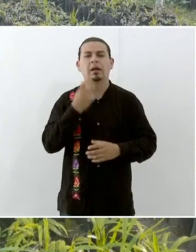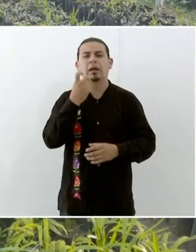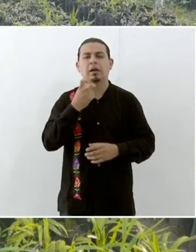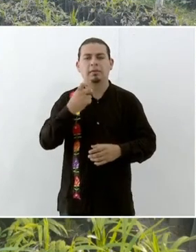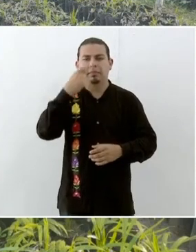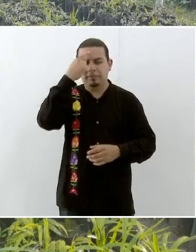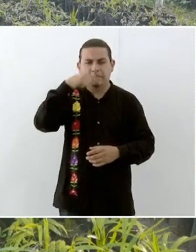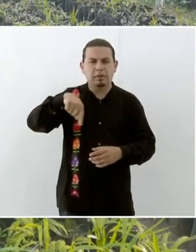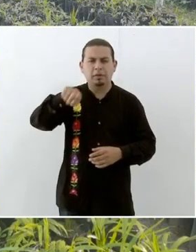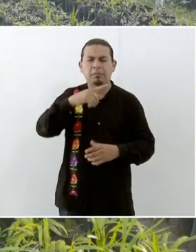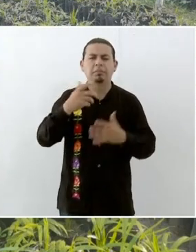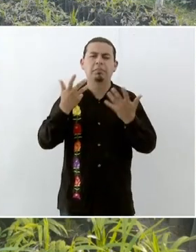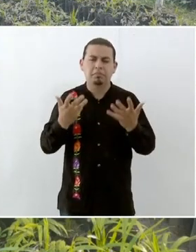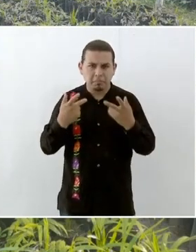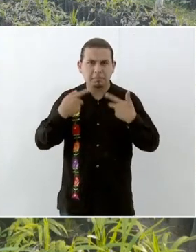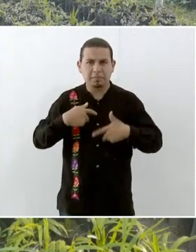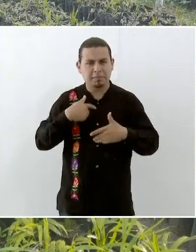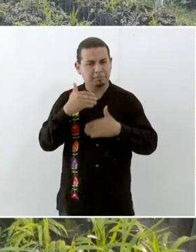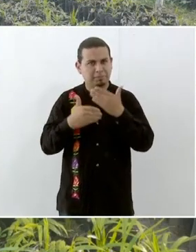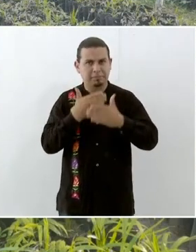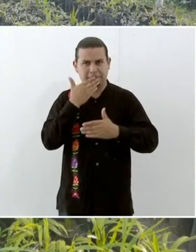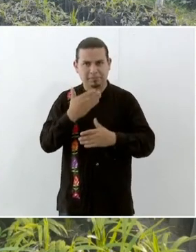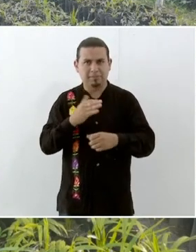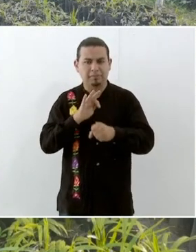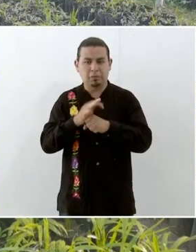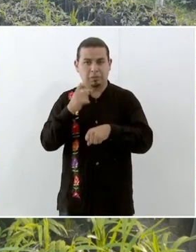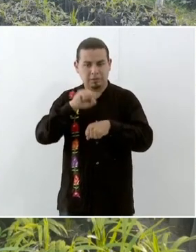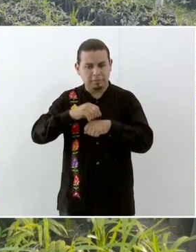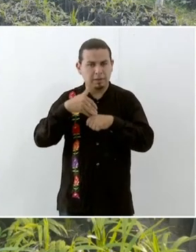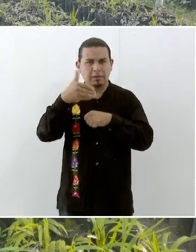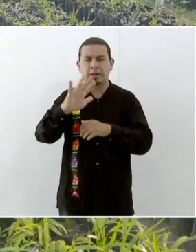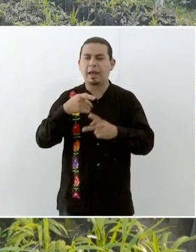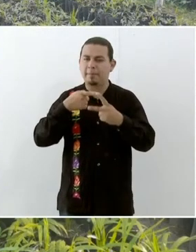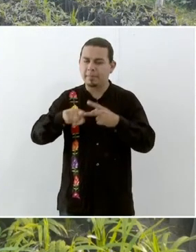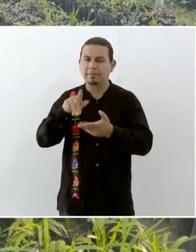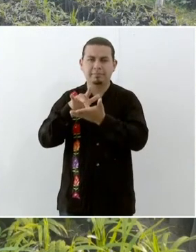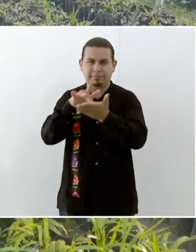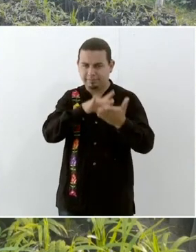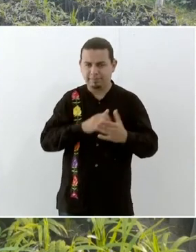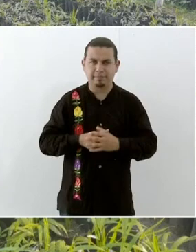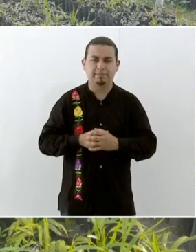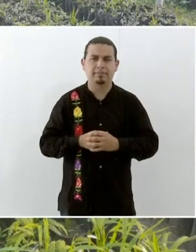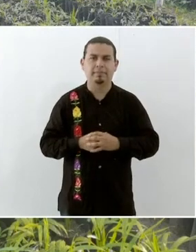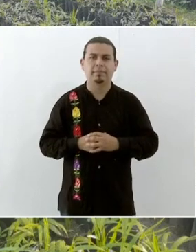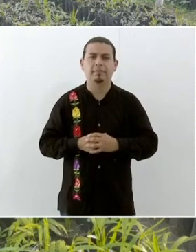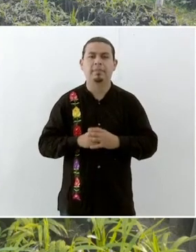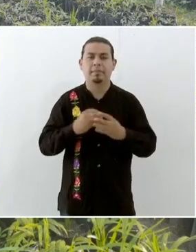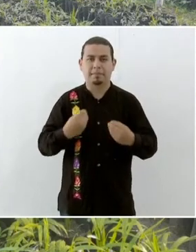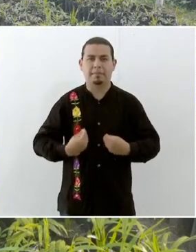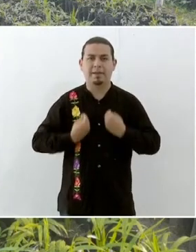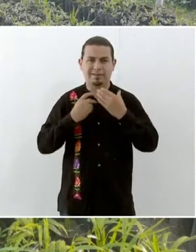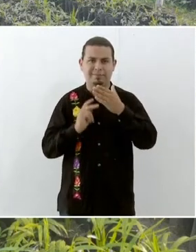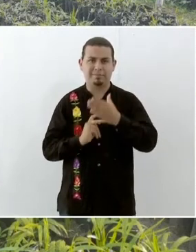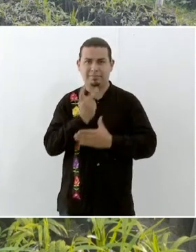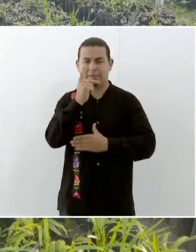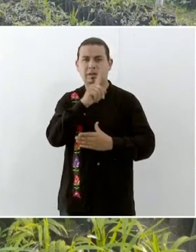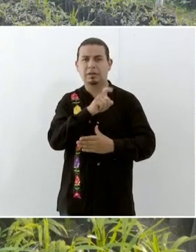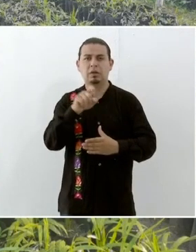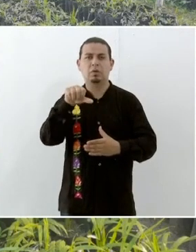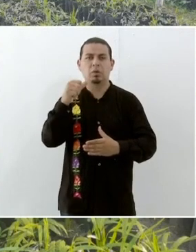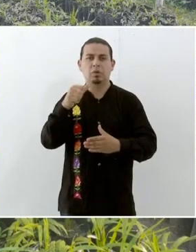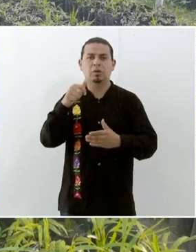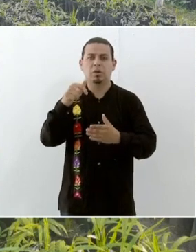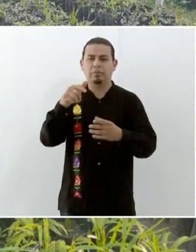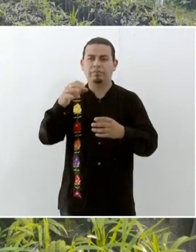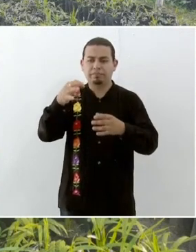agilizar para que esto suceda la próxima semana. En el caso del programa Sembrando Vida, 111 comunidades de